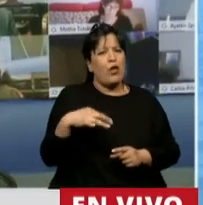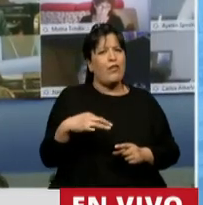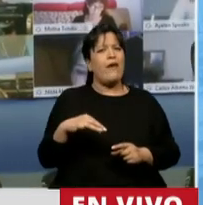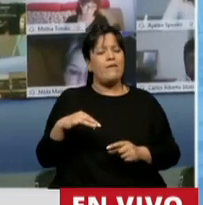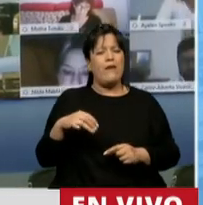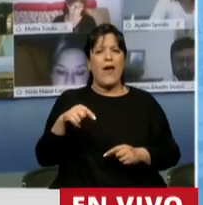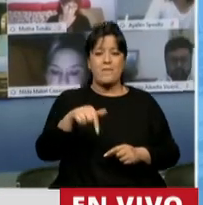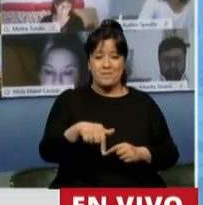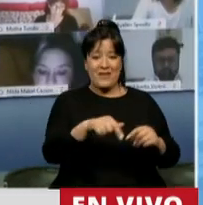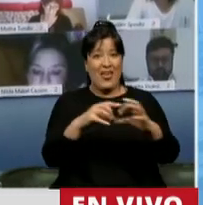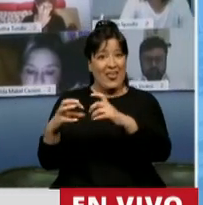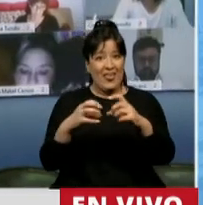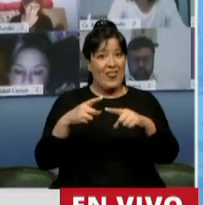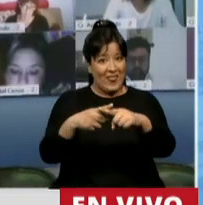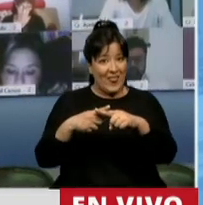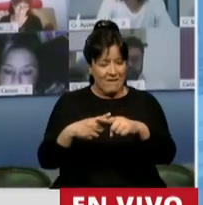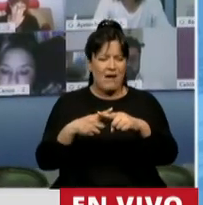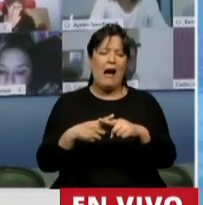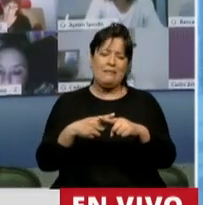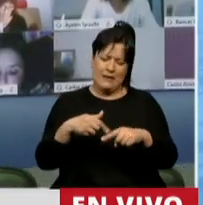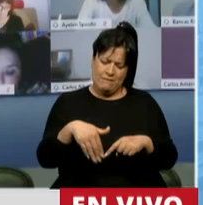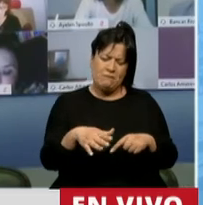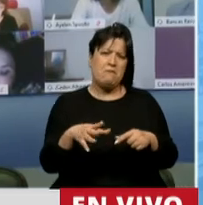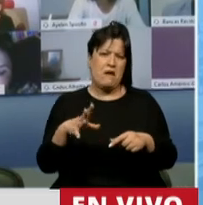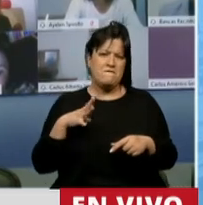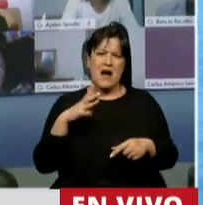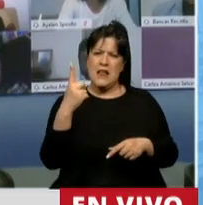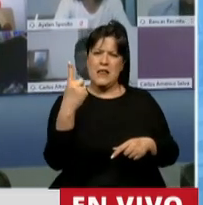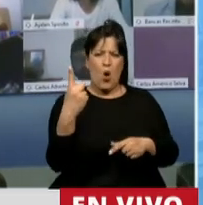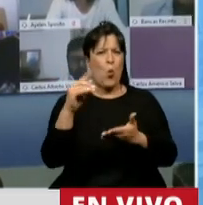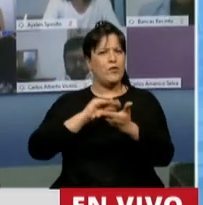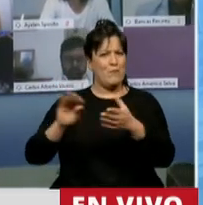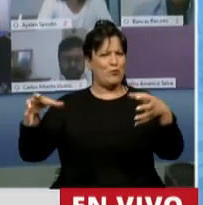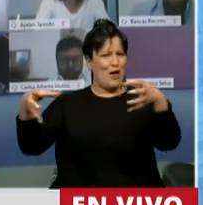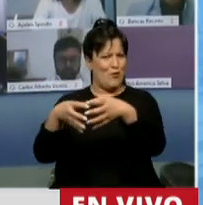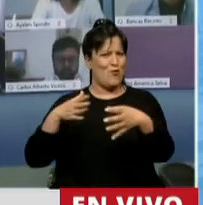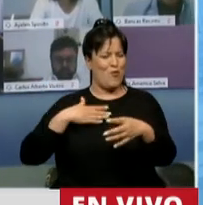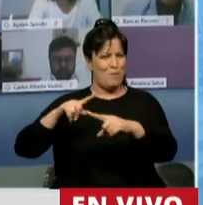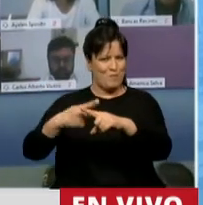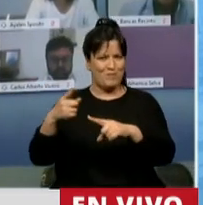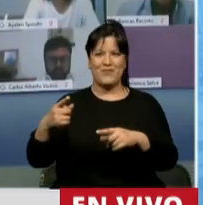este debate, que obviamente que falta un diputado nuestro que nos ayude con...